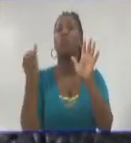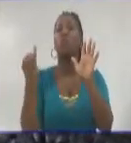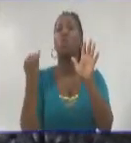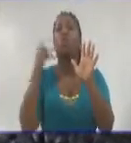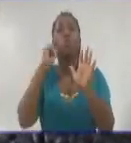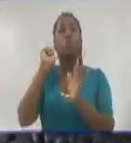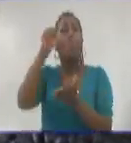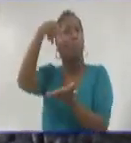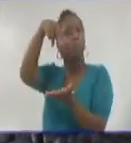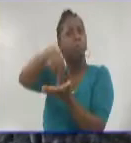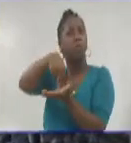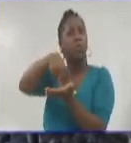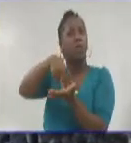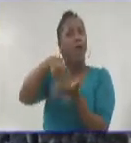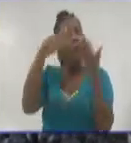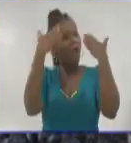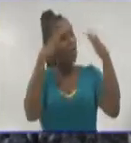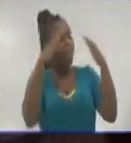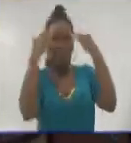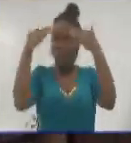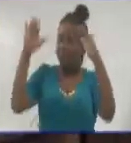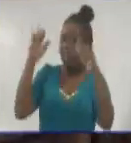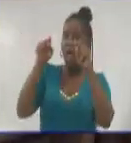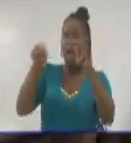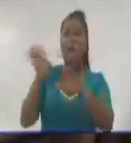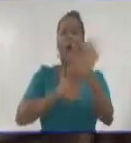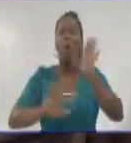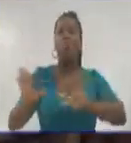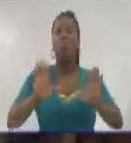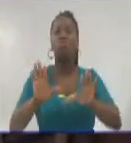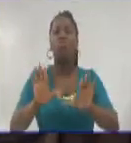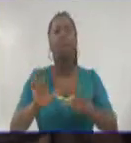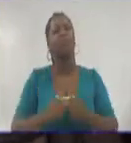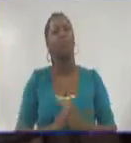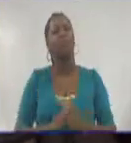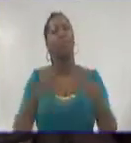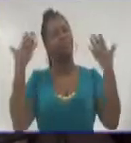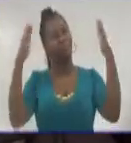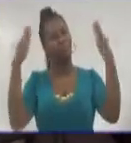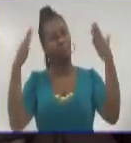parado, felicidades al Museo de Cuba. Gracias a ustedes,